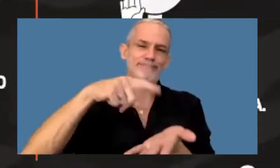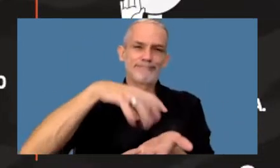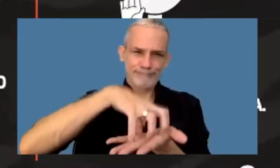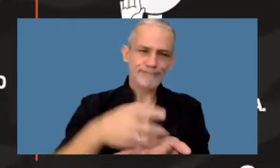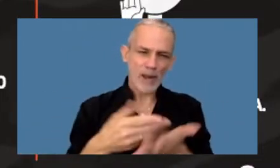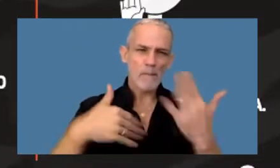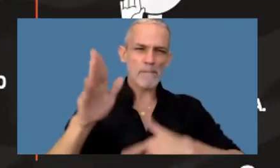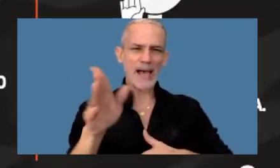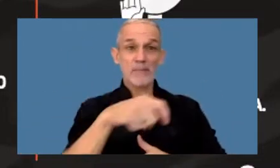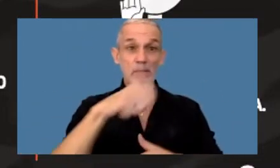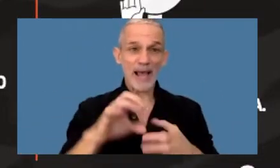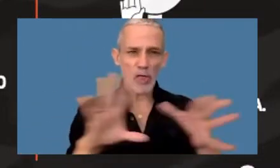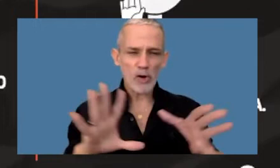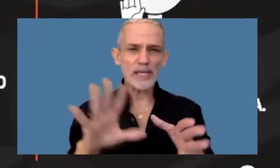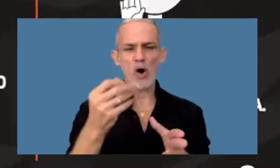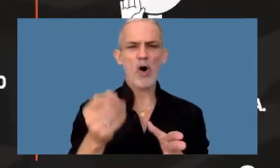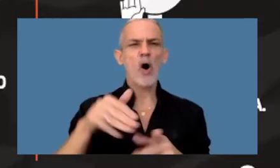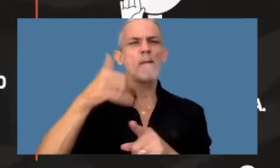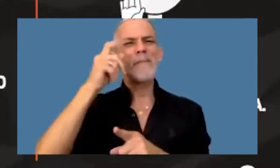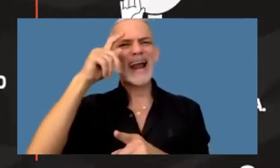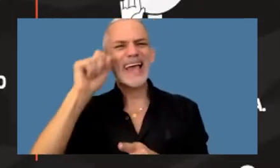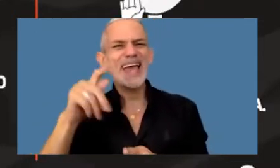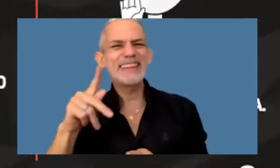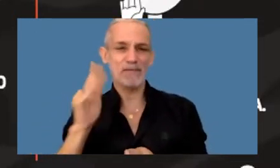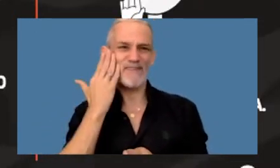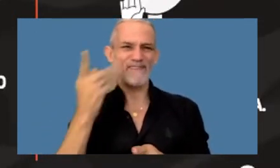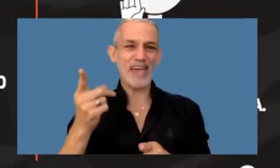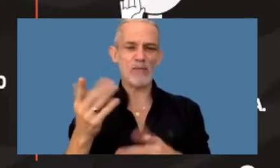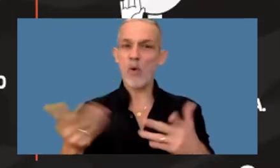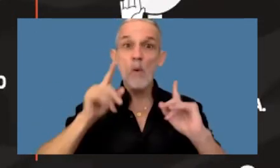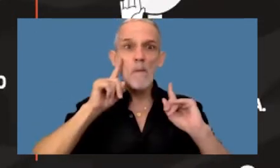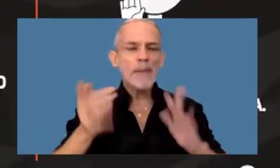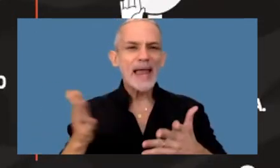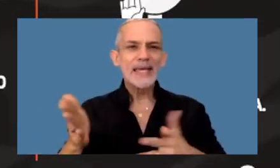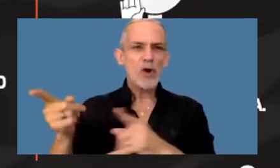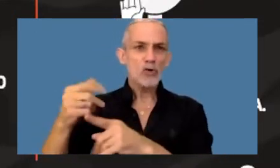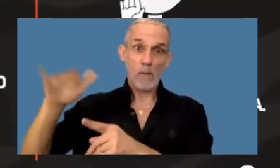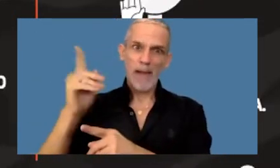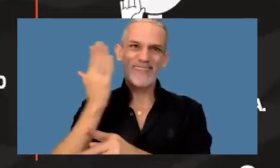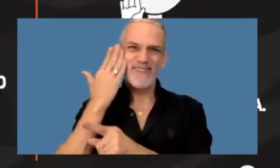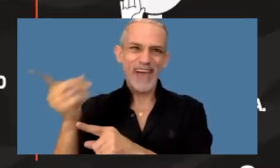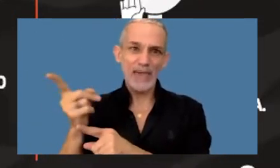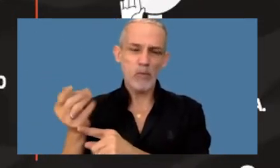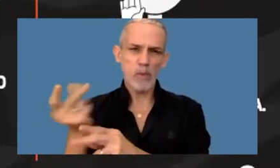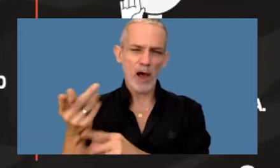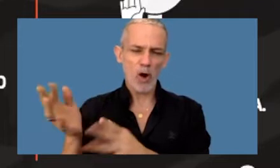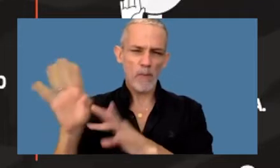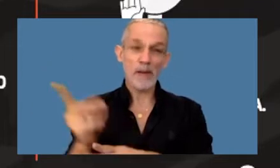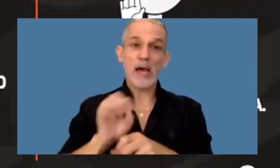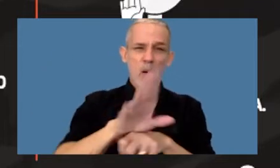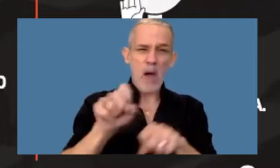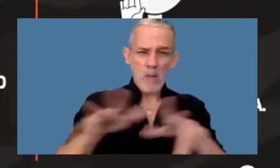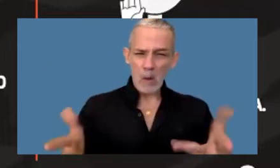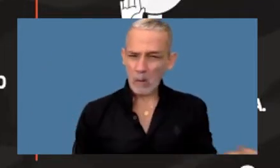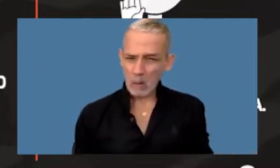y de Marketplace en Facebook sumamente peligroso mucho más que Mercado Libre cuando antes de la pandemia ni